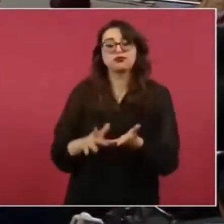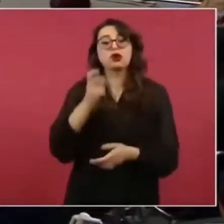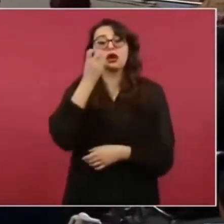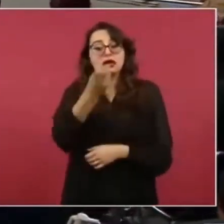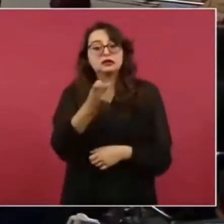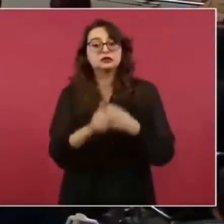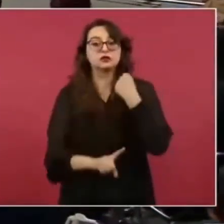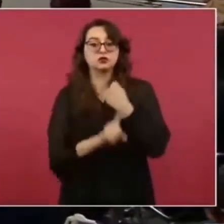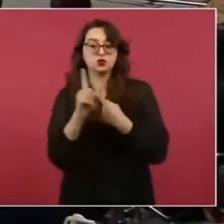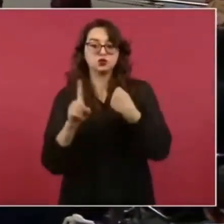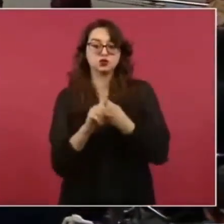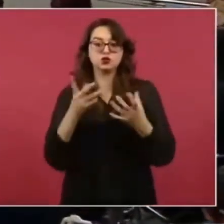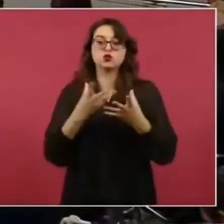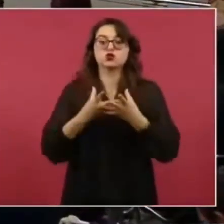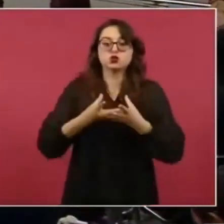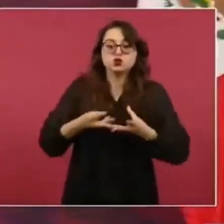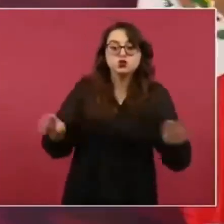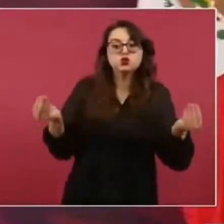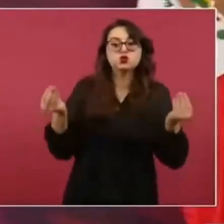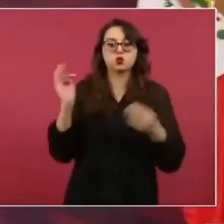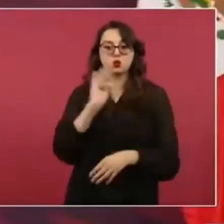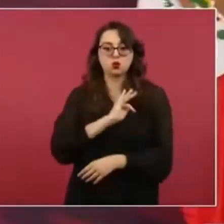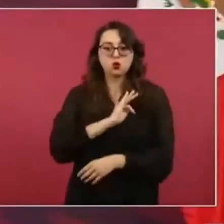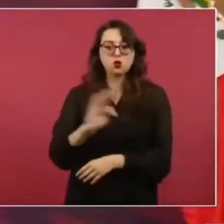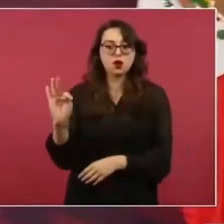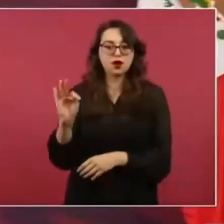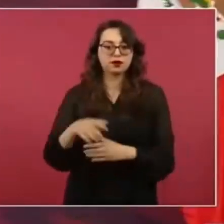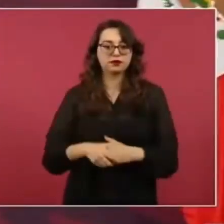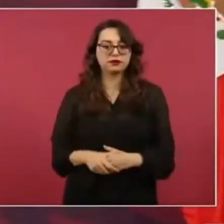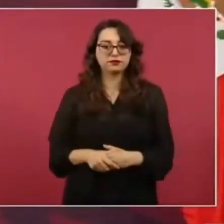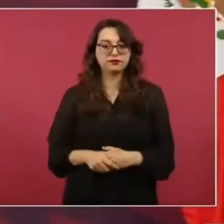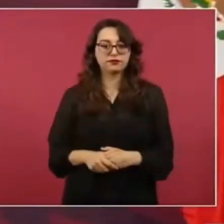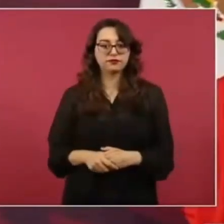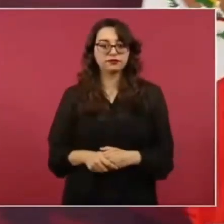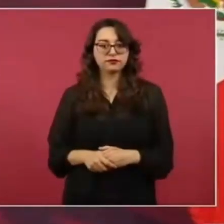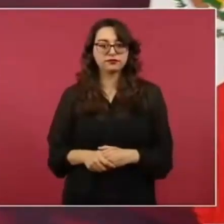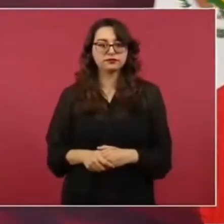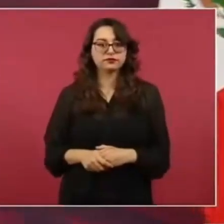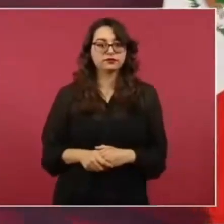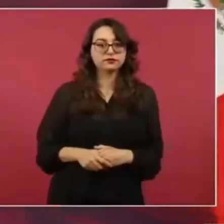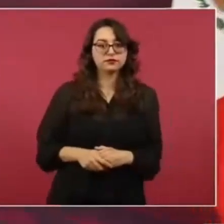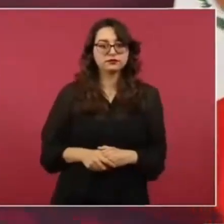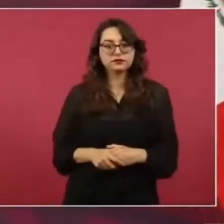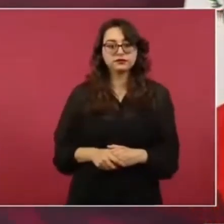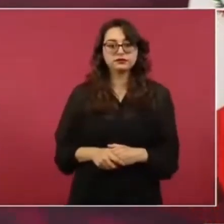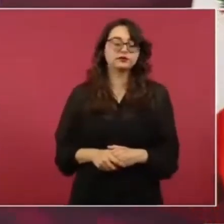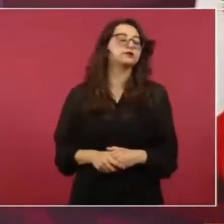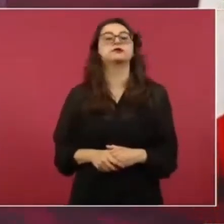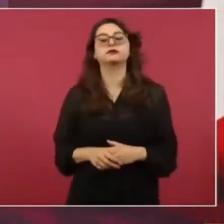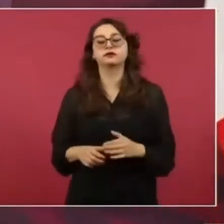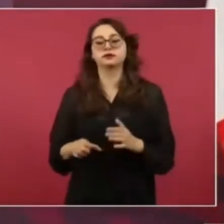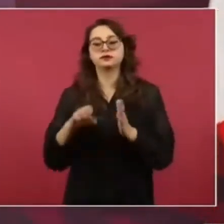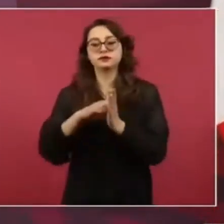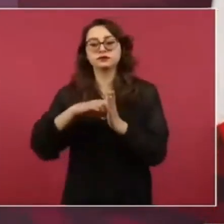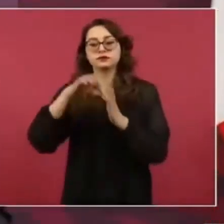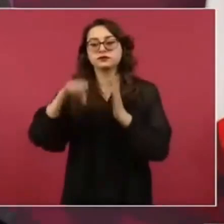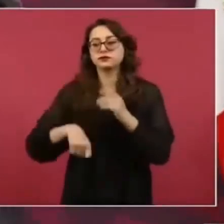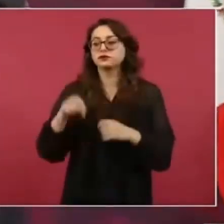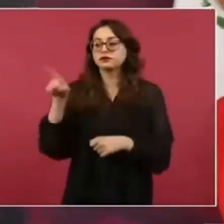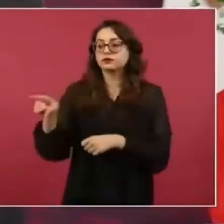El caso, por ejemplo, de los conflictos en Venezuela. ¿Por qué?